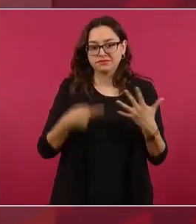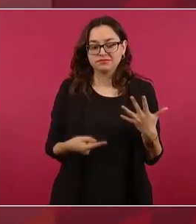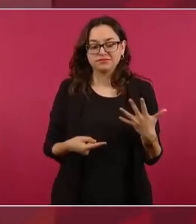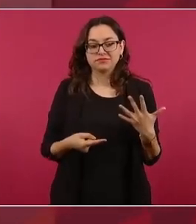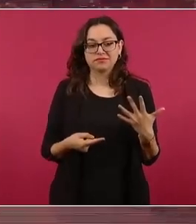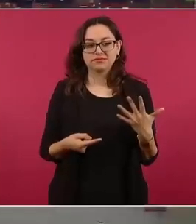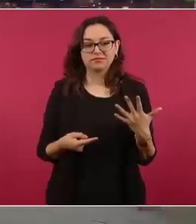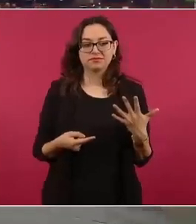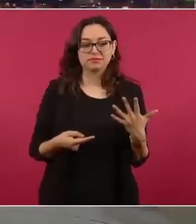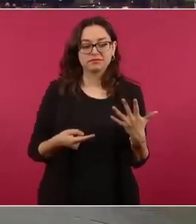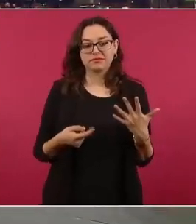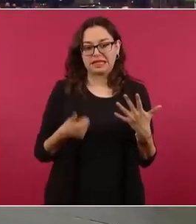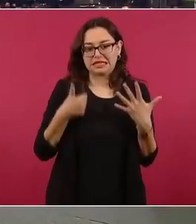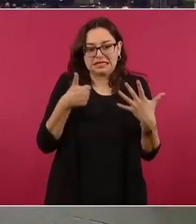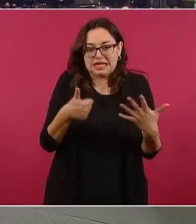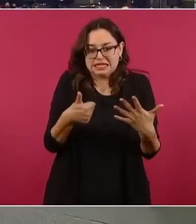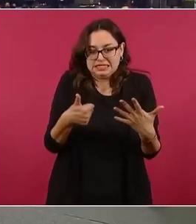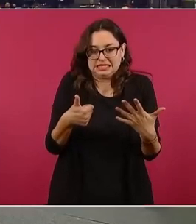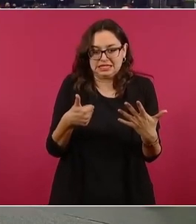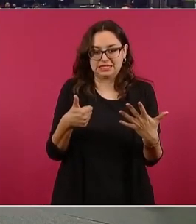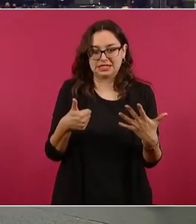pero menciona seis.